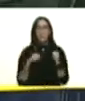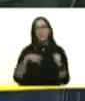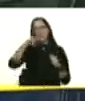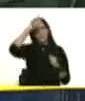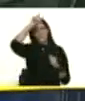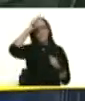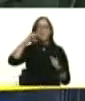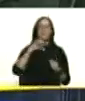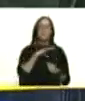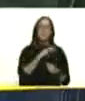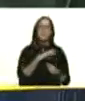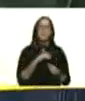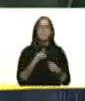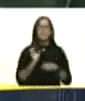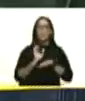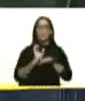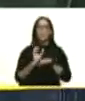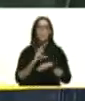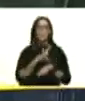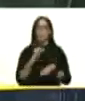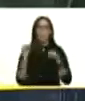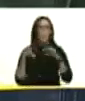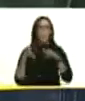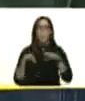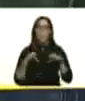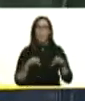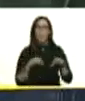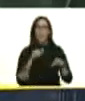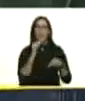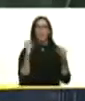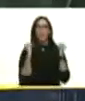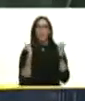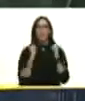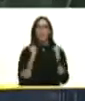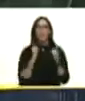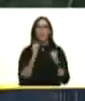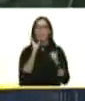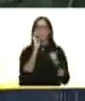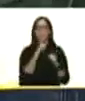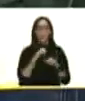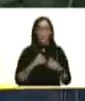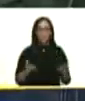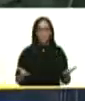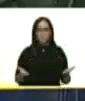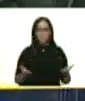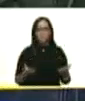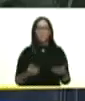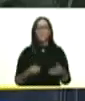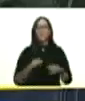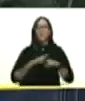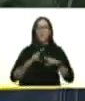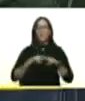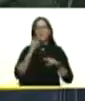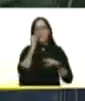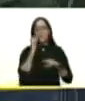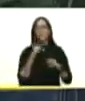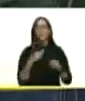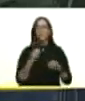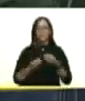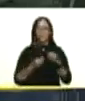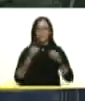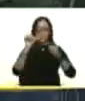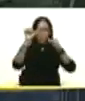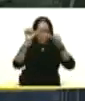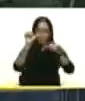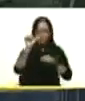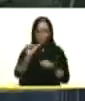de Chile de Ecuador no llueve agua fría no hay evaporación debido al niño y por eso es que se ha estudiado